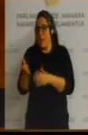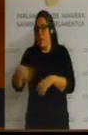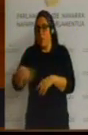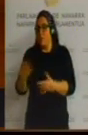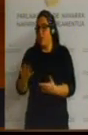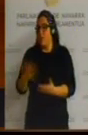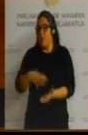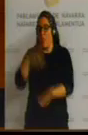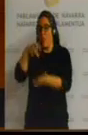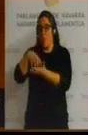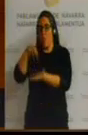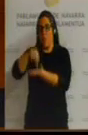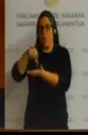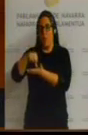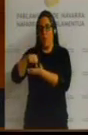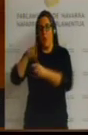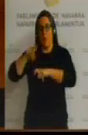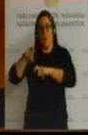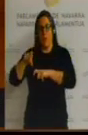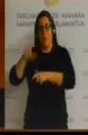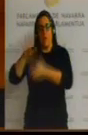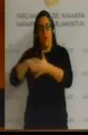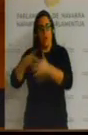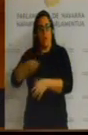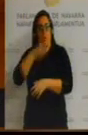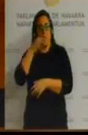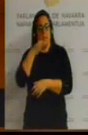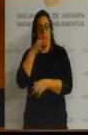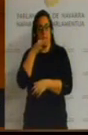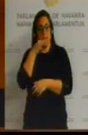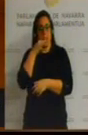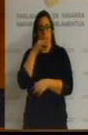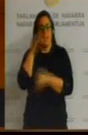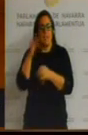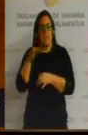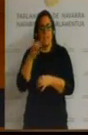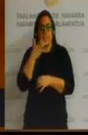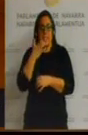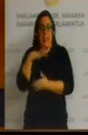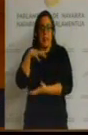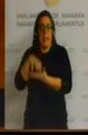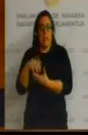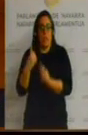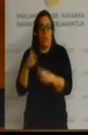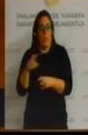educativo en horarios de tarde y siempre y cuando el centro no necesite esos espacios.